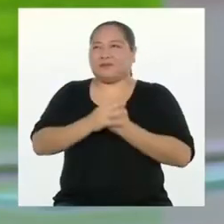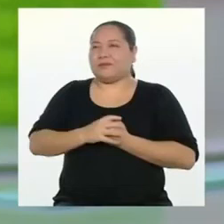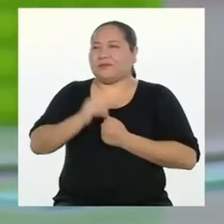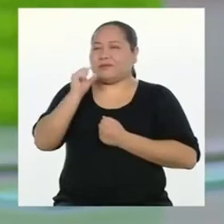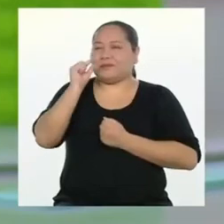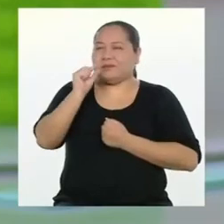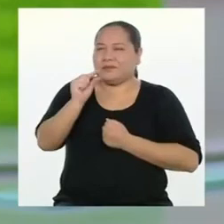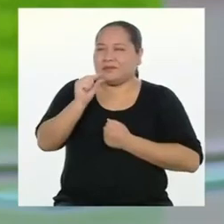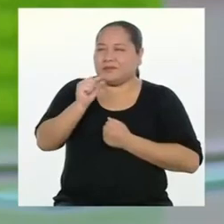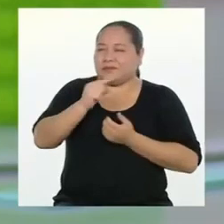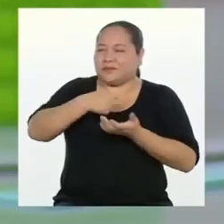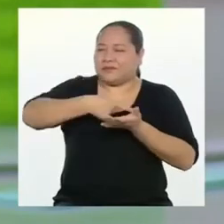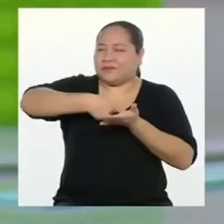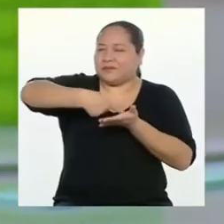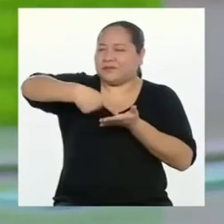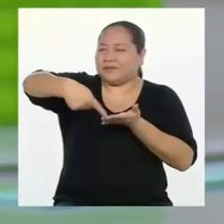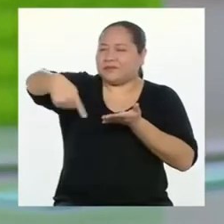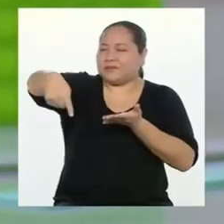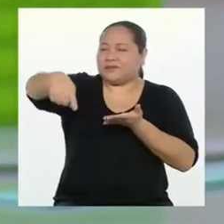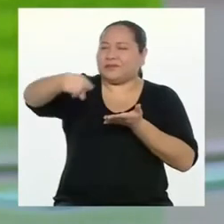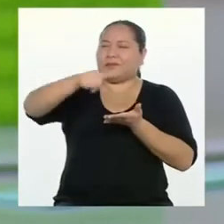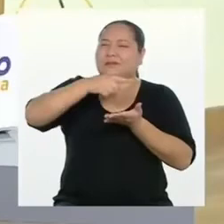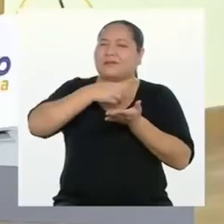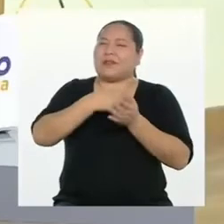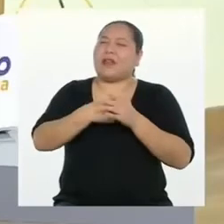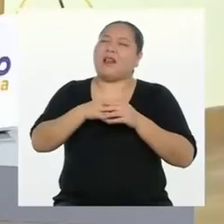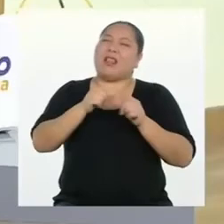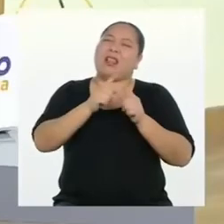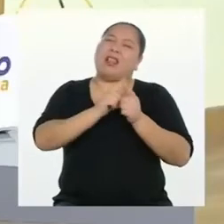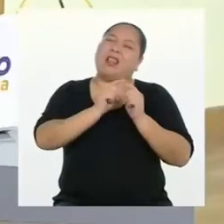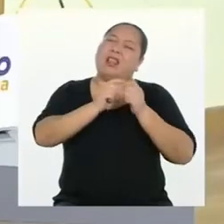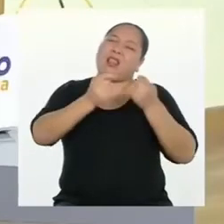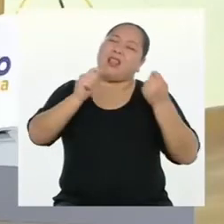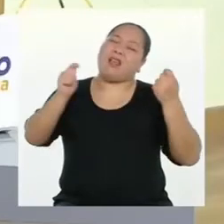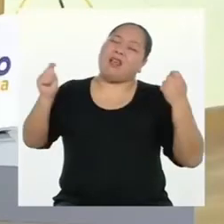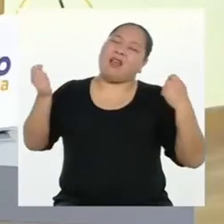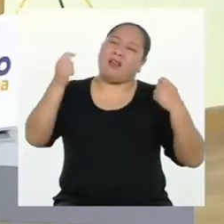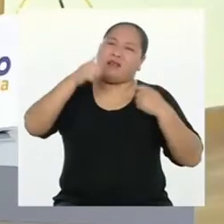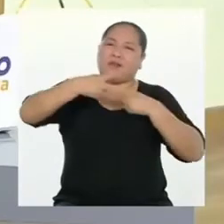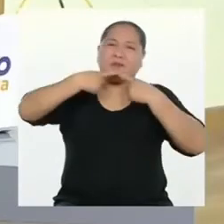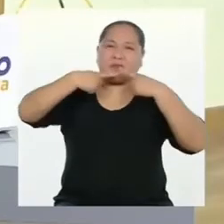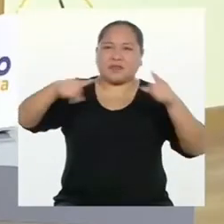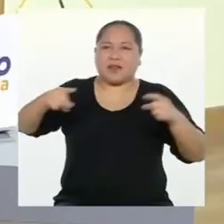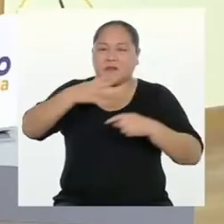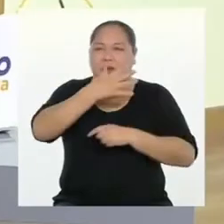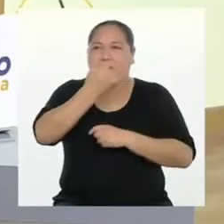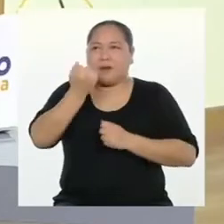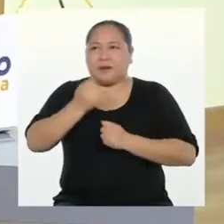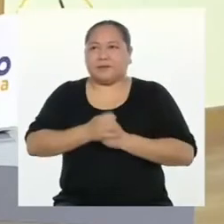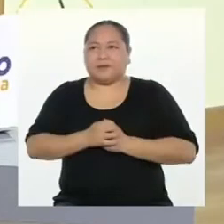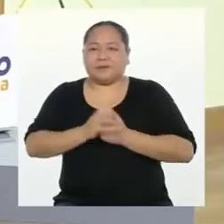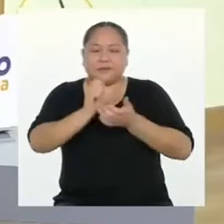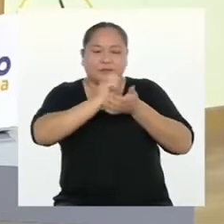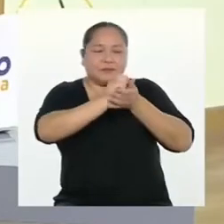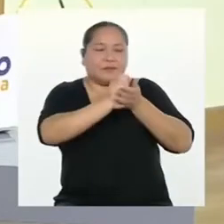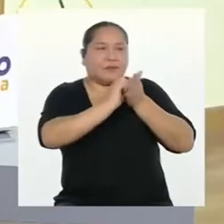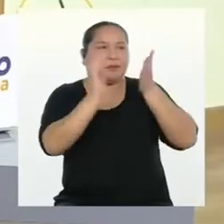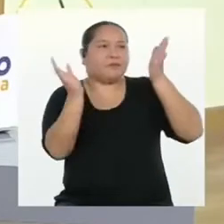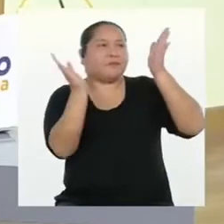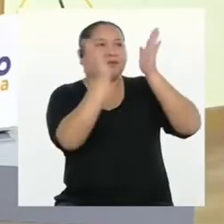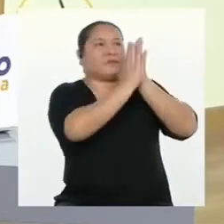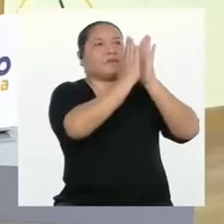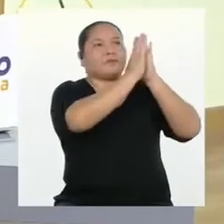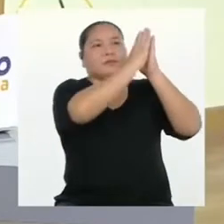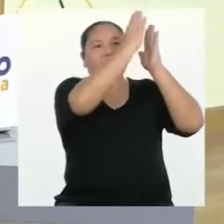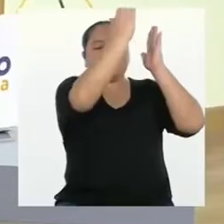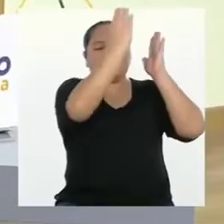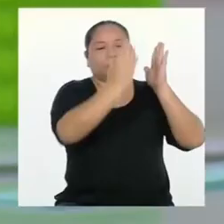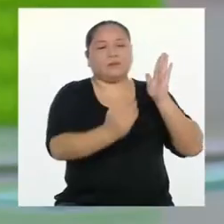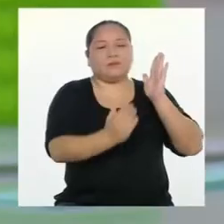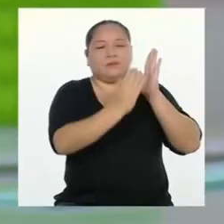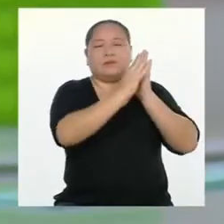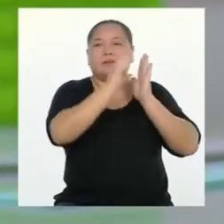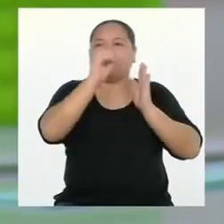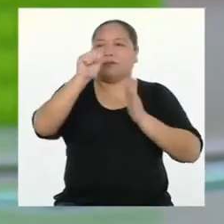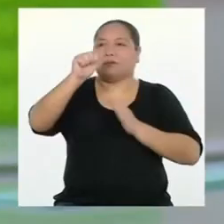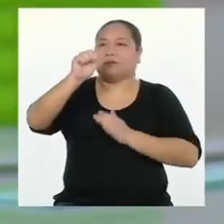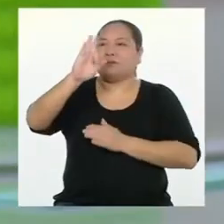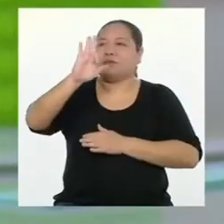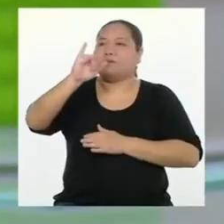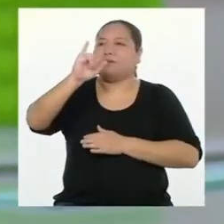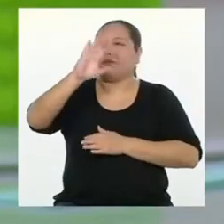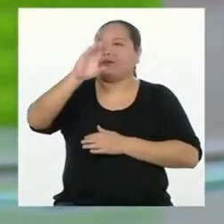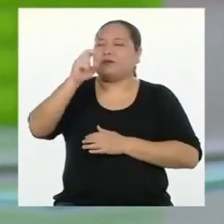poquito largo el mensaje, creo yo. ¿Te parece? Entonces lo pongo en el afiche, donde hay más espacio.